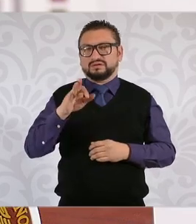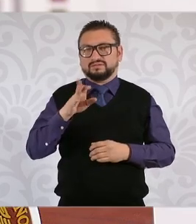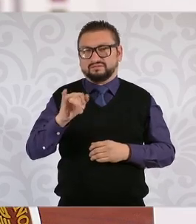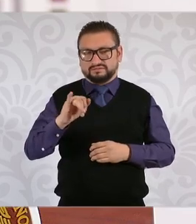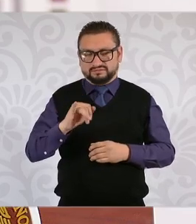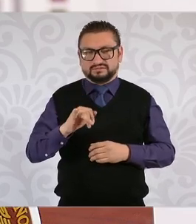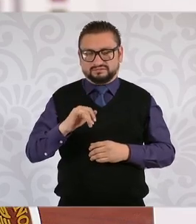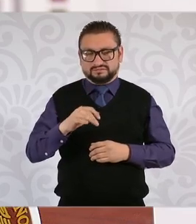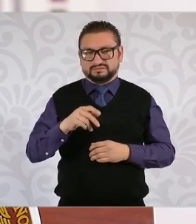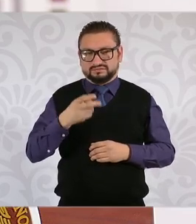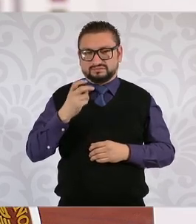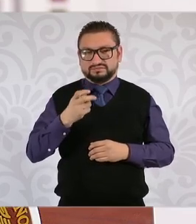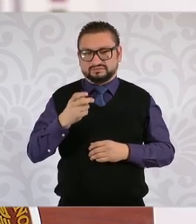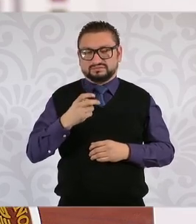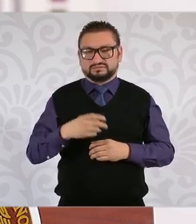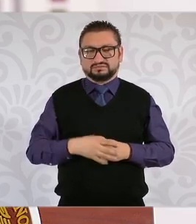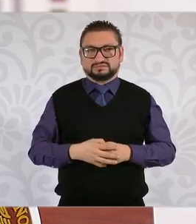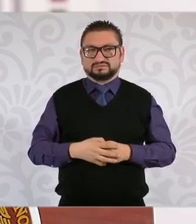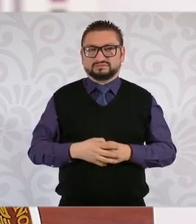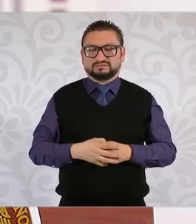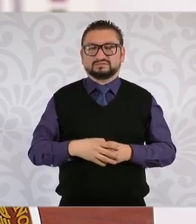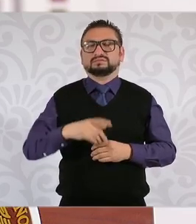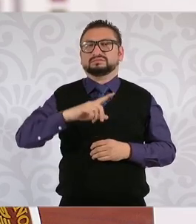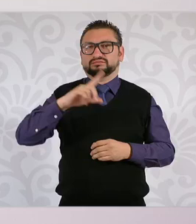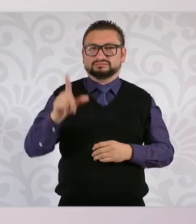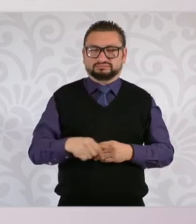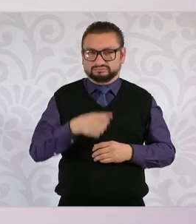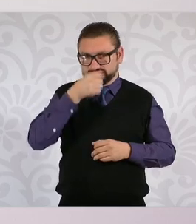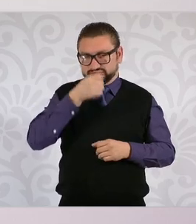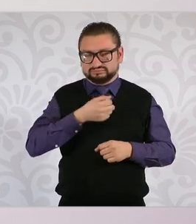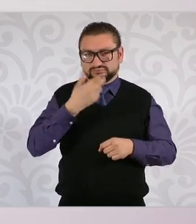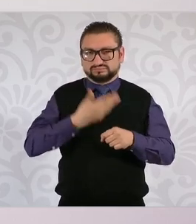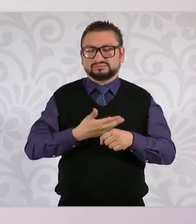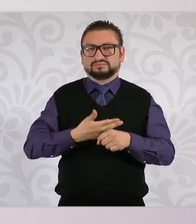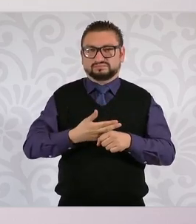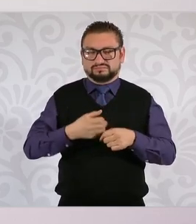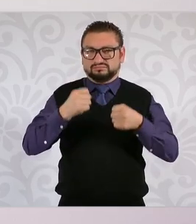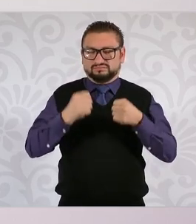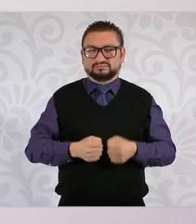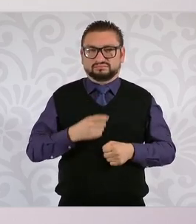Investigación. Y luego llega a ser secretario de Seguridad